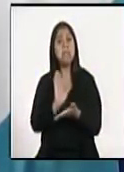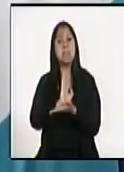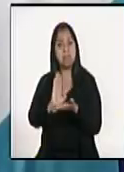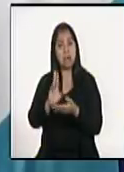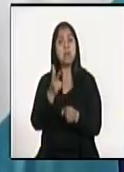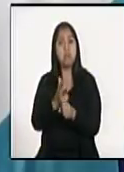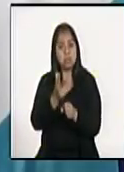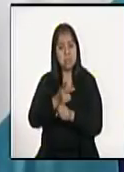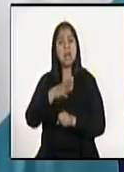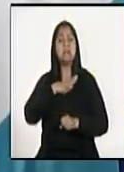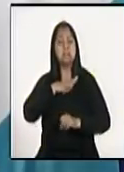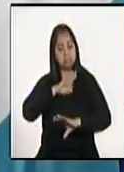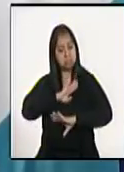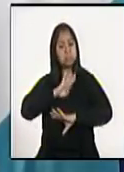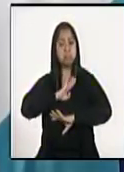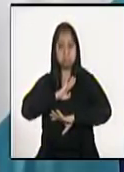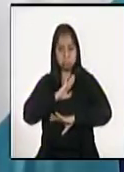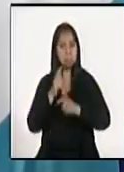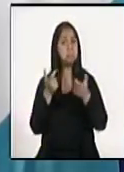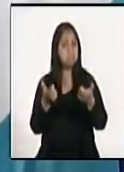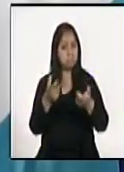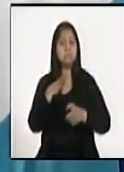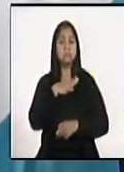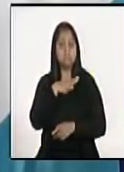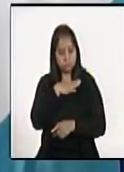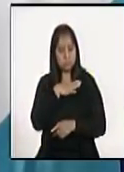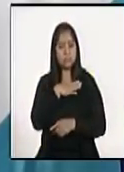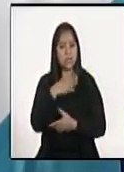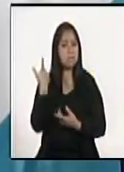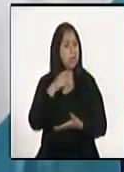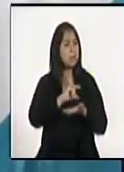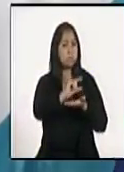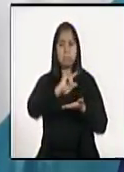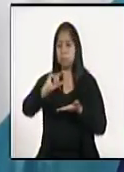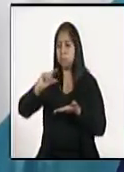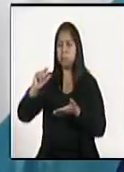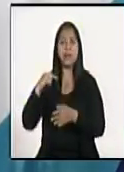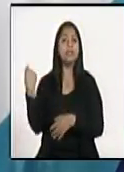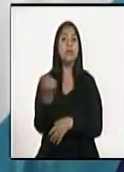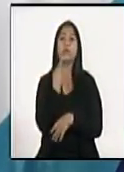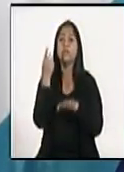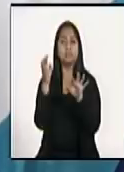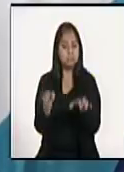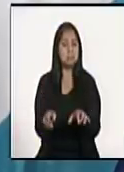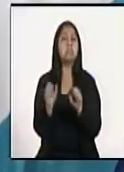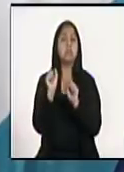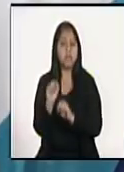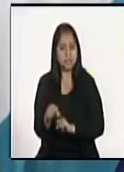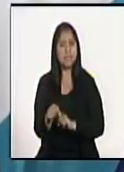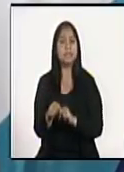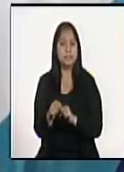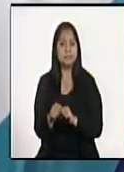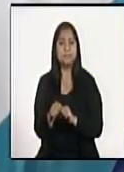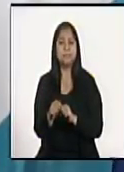tiene suficientes reservas monetarias para poder atender la demanda de todo el público, que